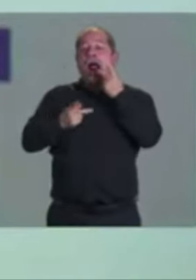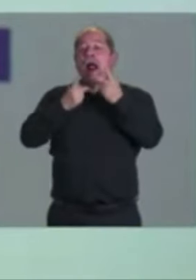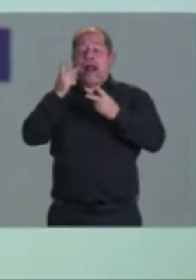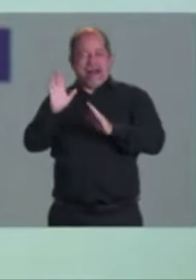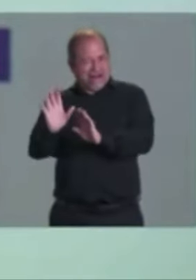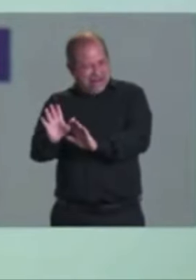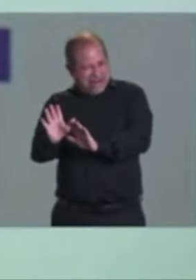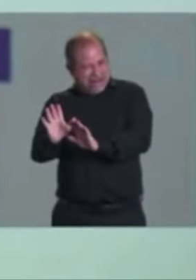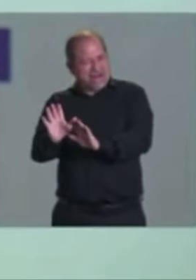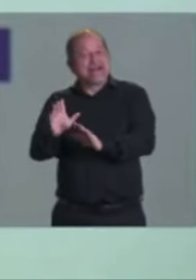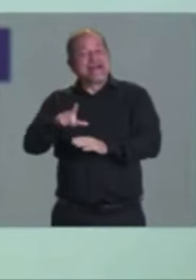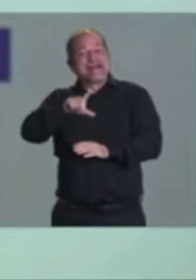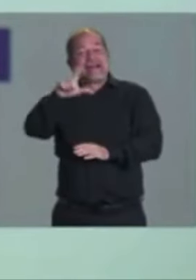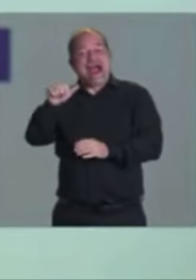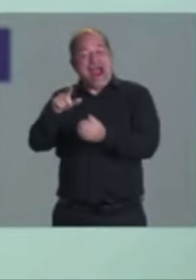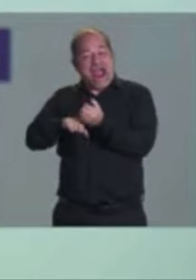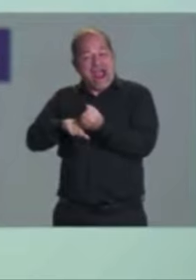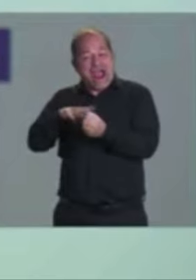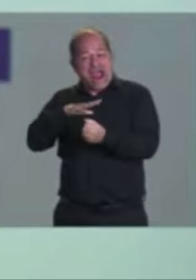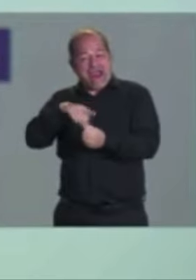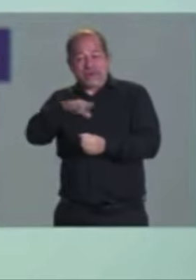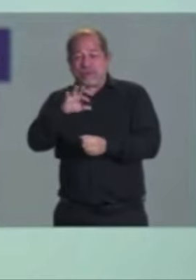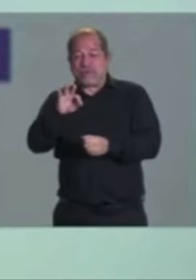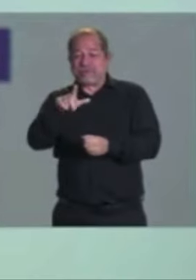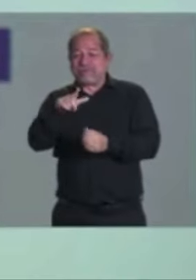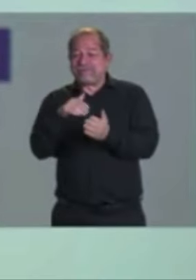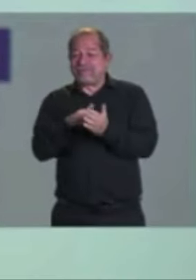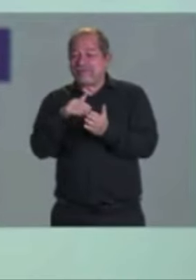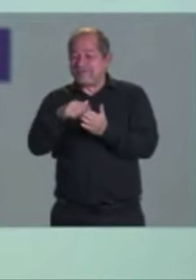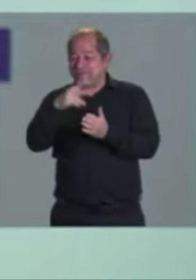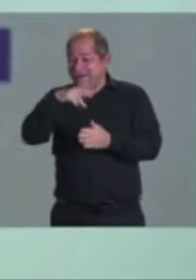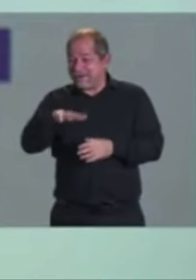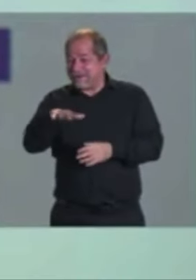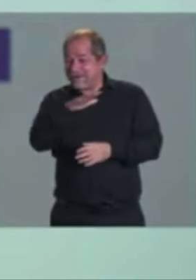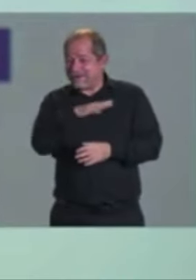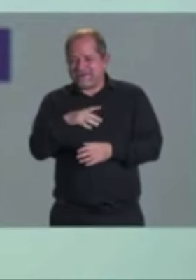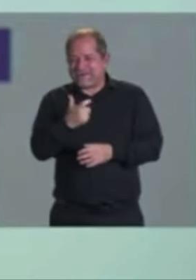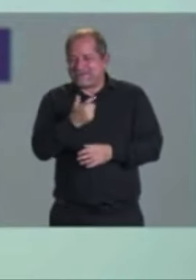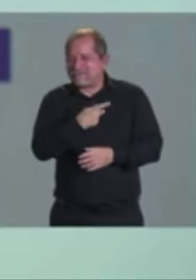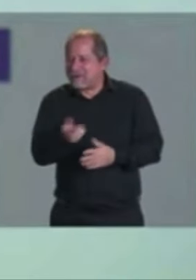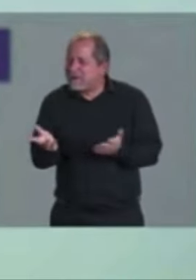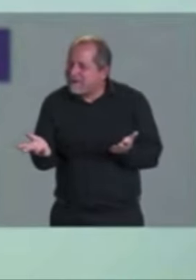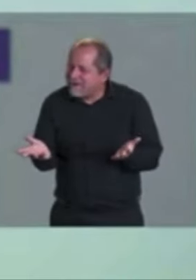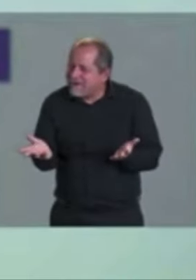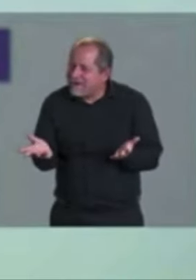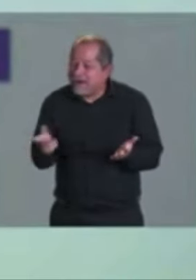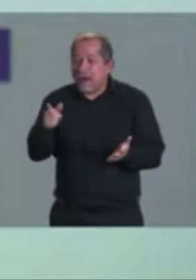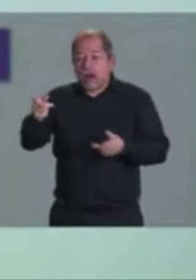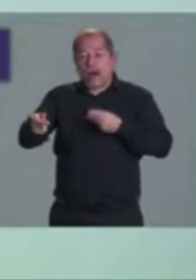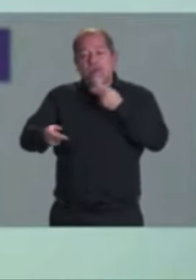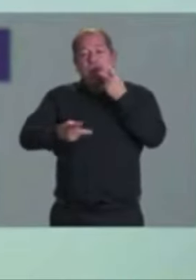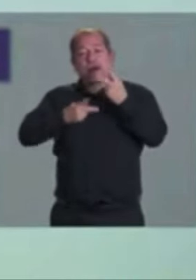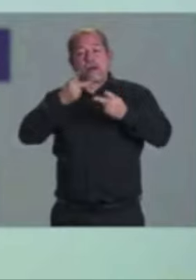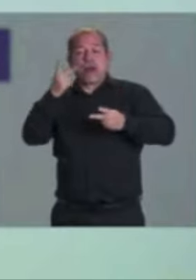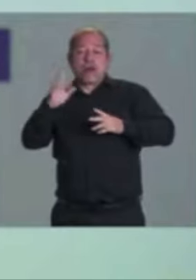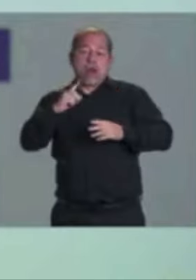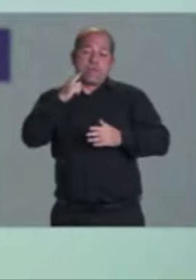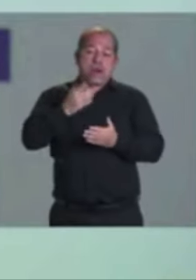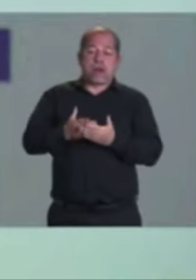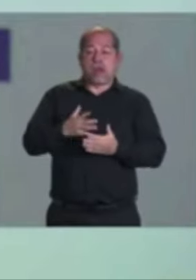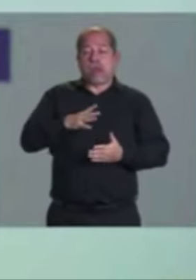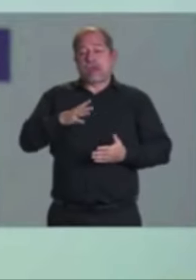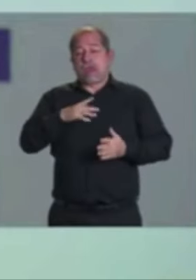de mexicanos en la pobreza. ¡Qué vergüenza que celebre resultados! ¿Qué presumes? Un